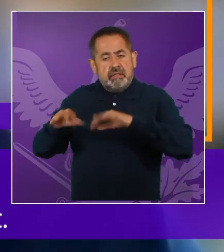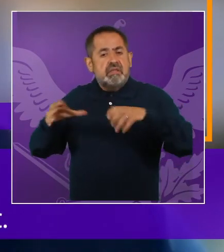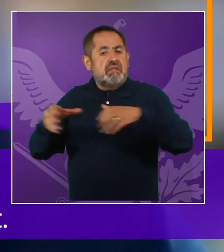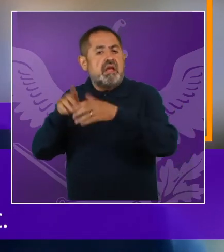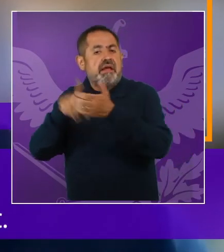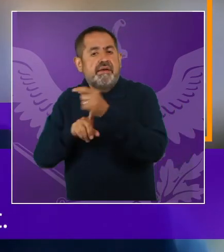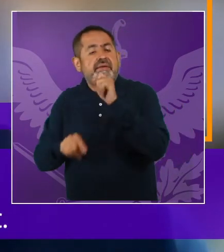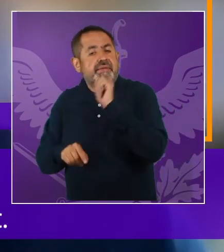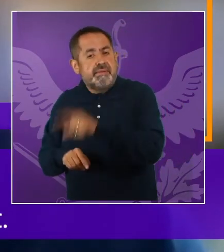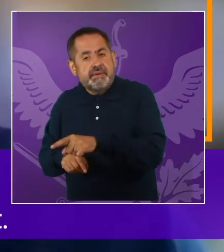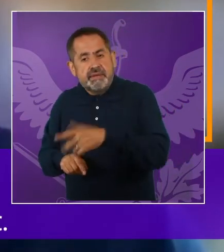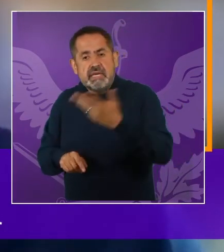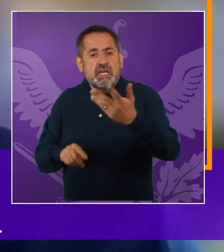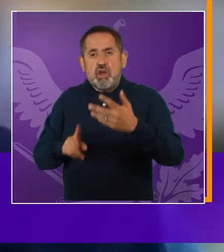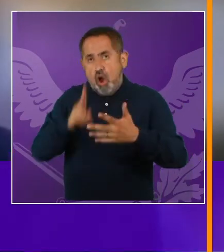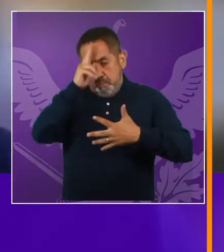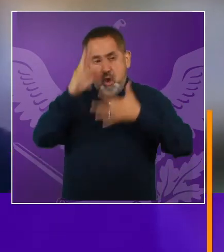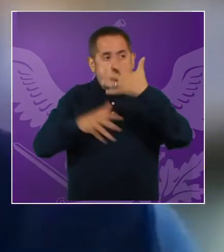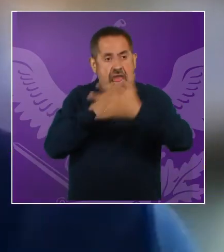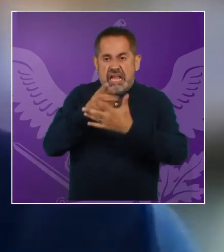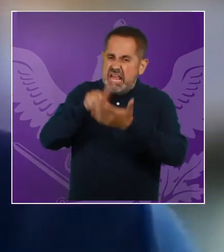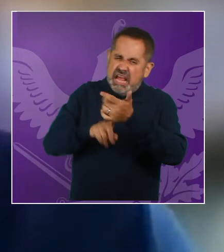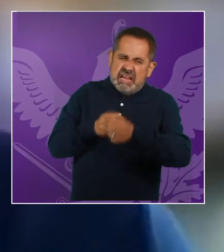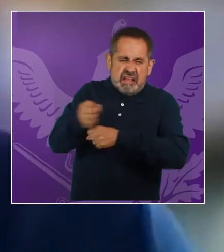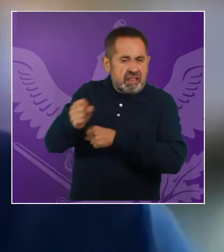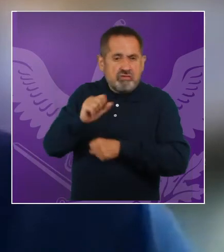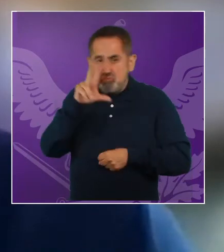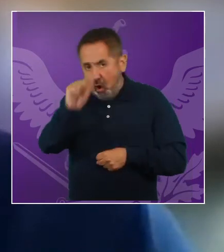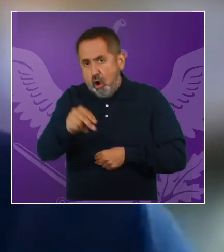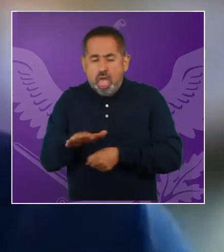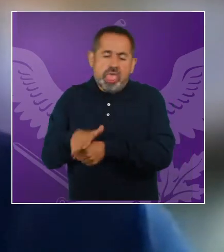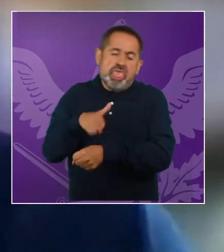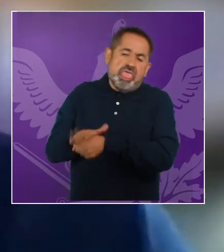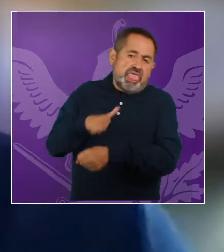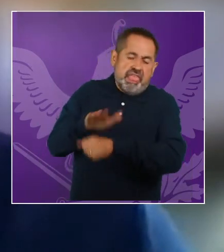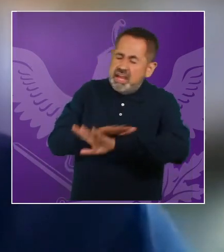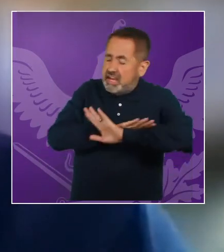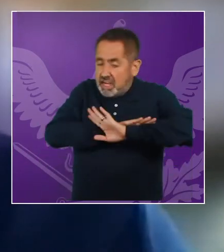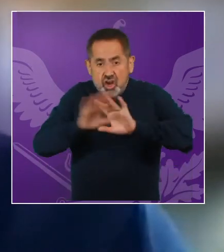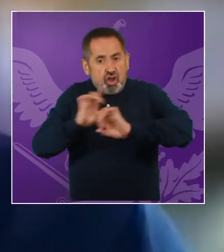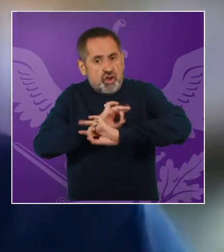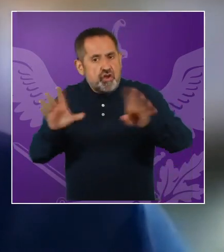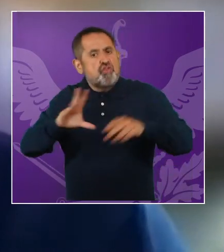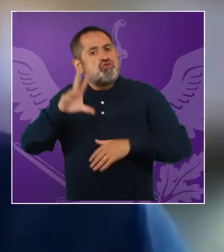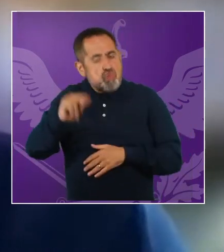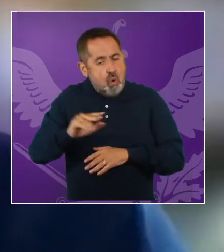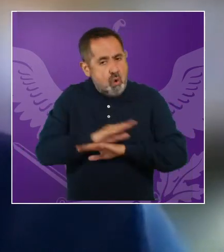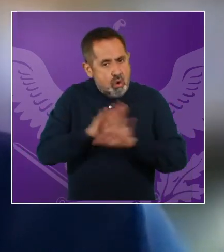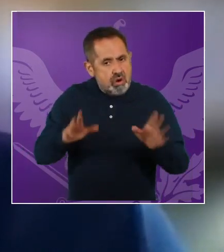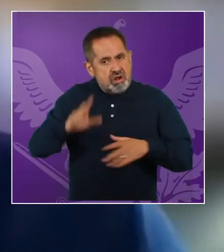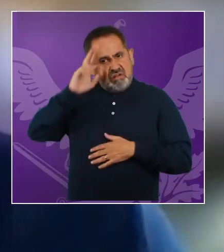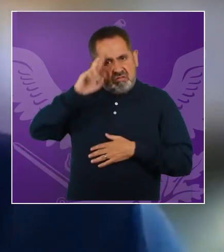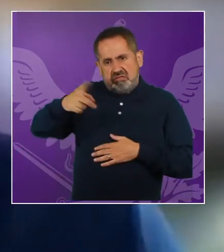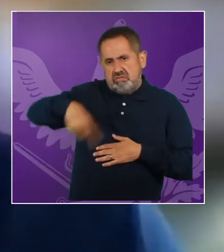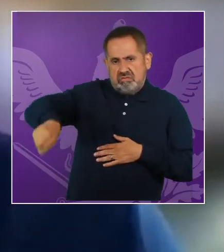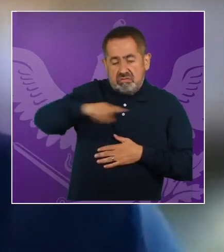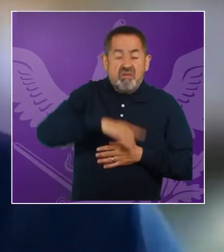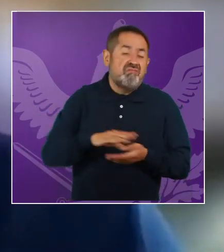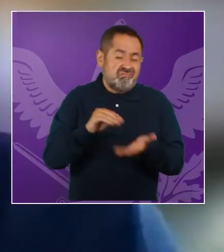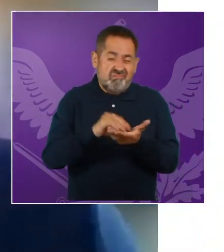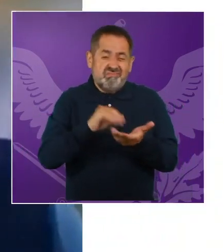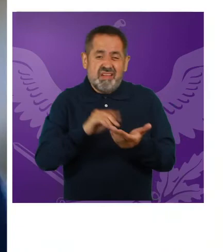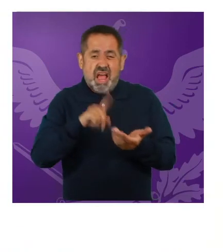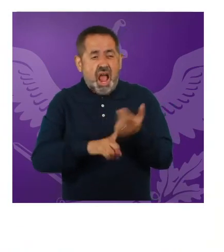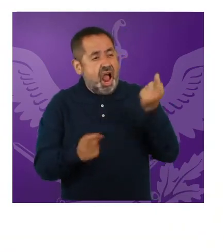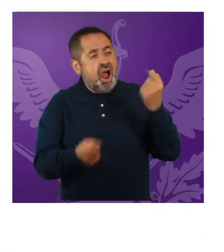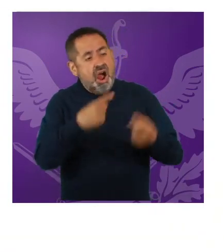para las trabajadoras, así como evitar la violencia y el acoso en el, en el lugar de trabajo que